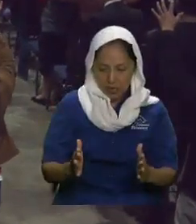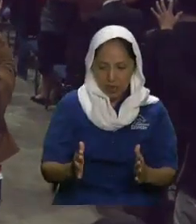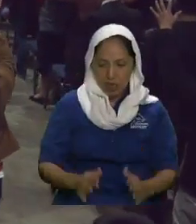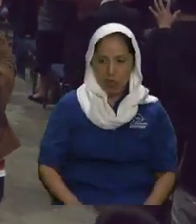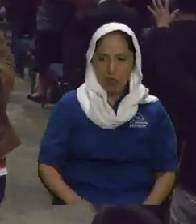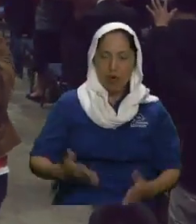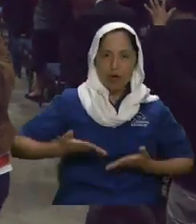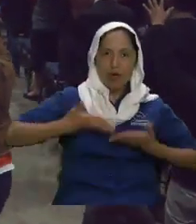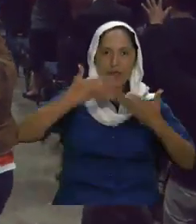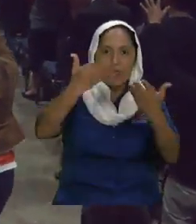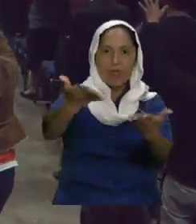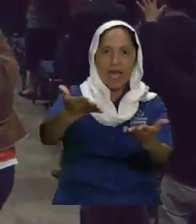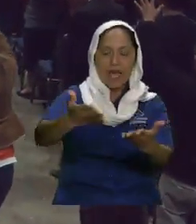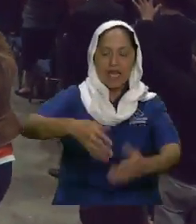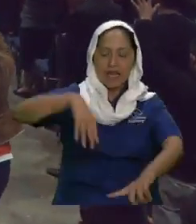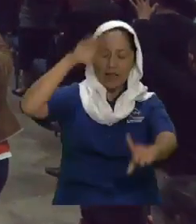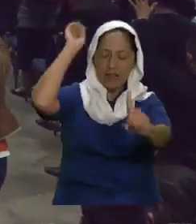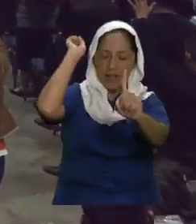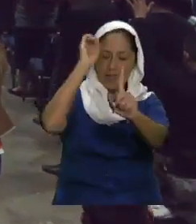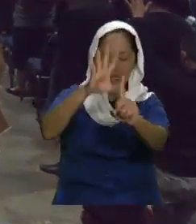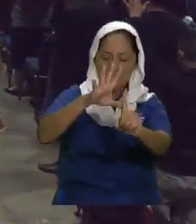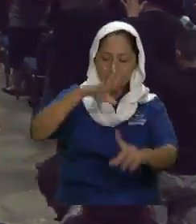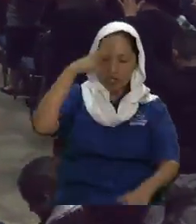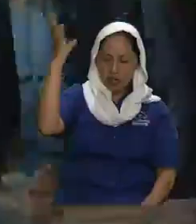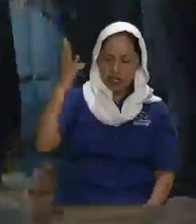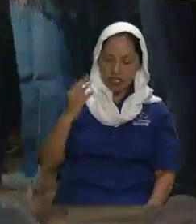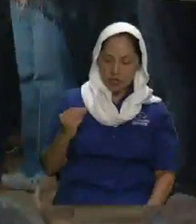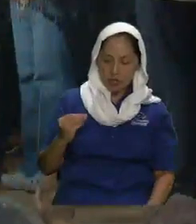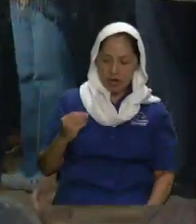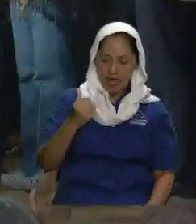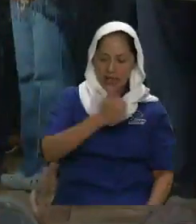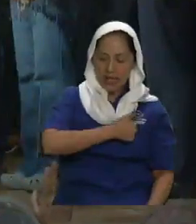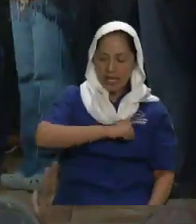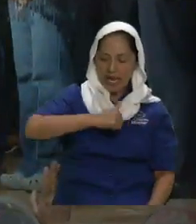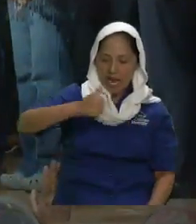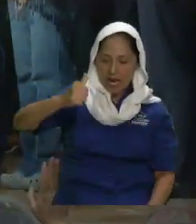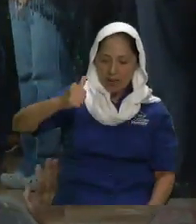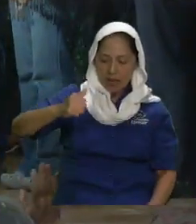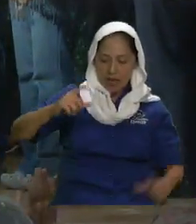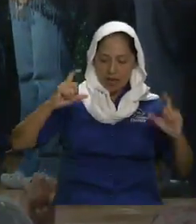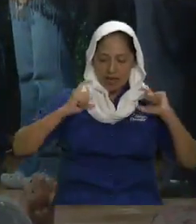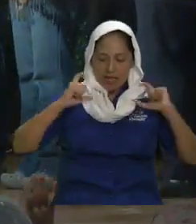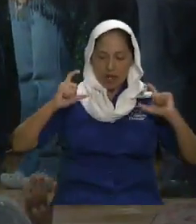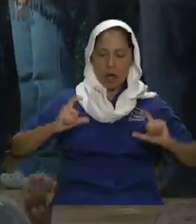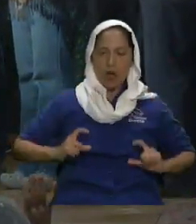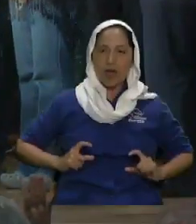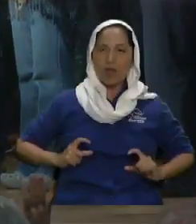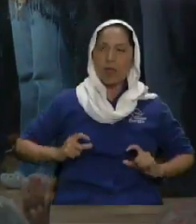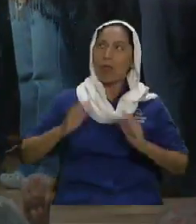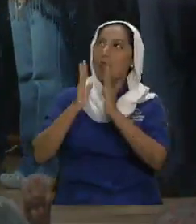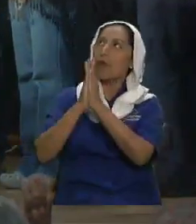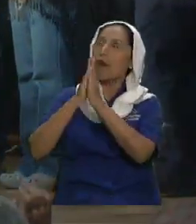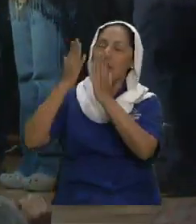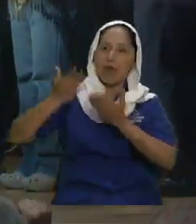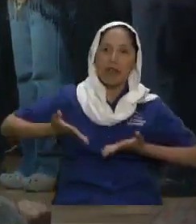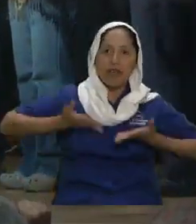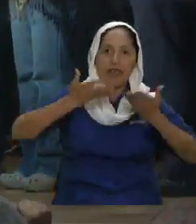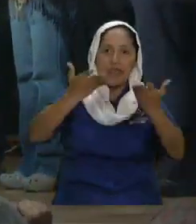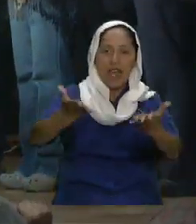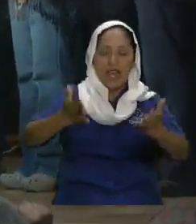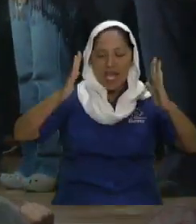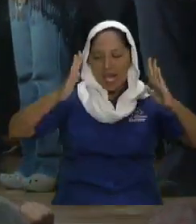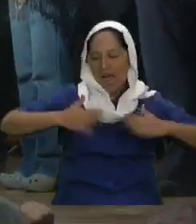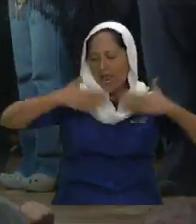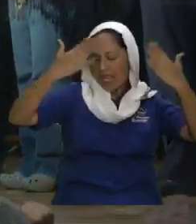tu provisión espiritual almática física la alegría de servirte en el